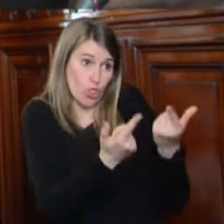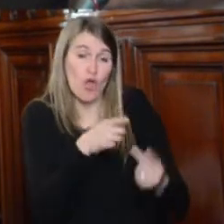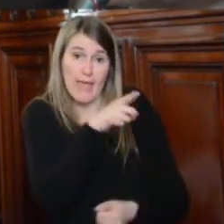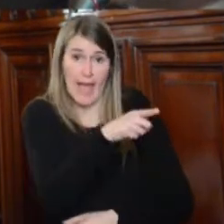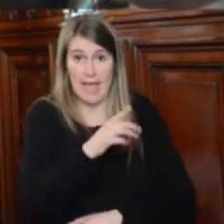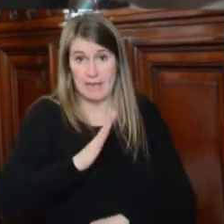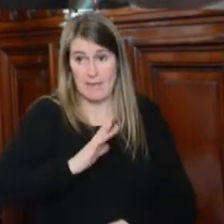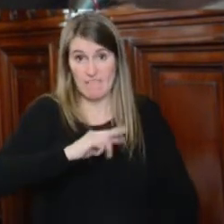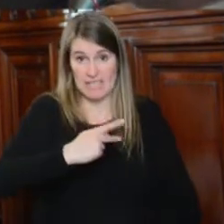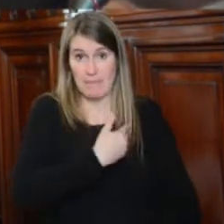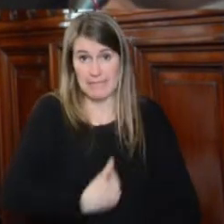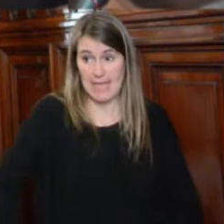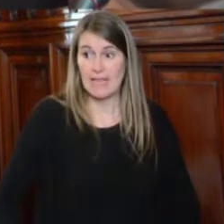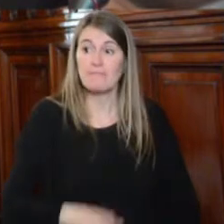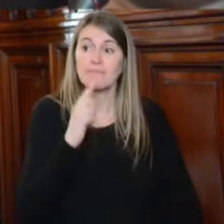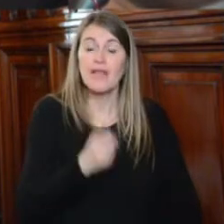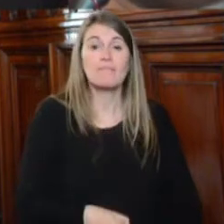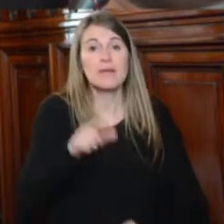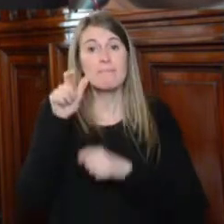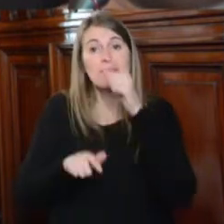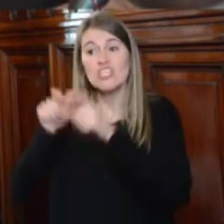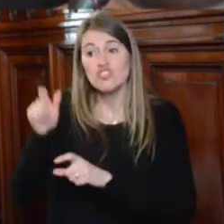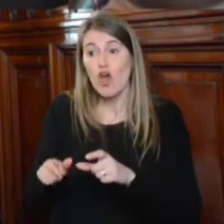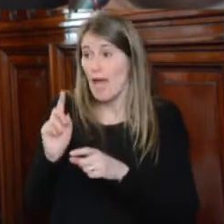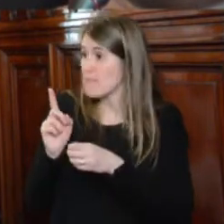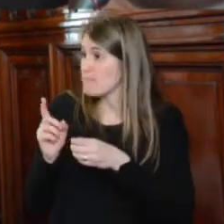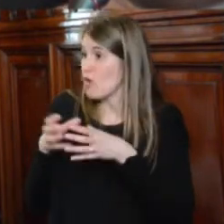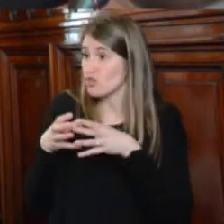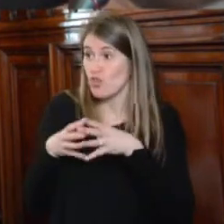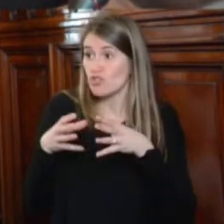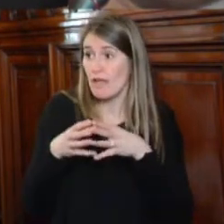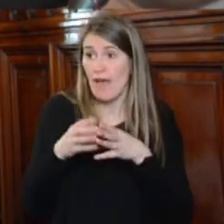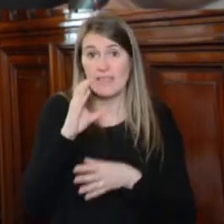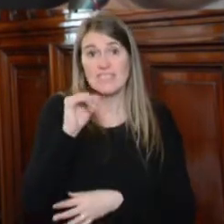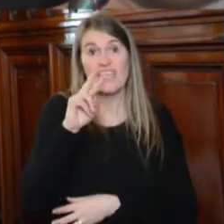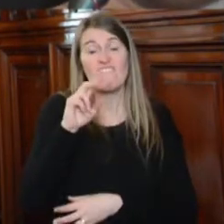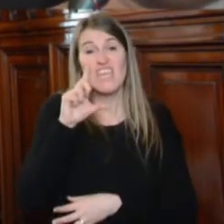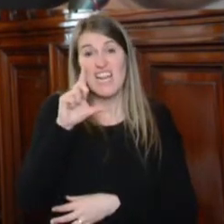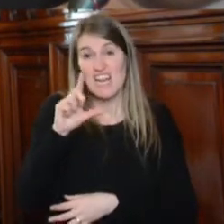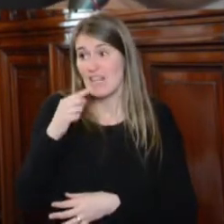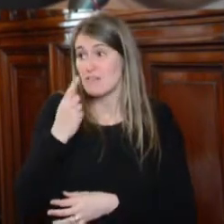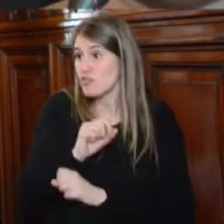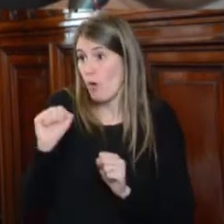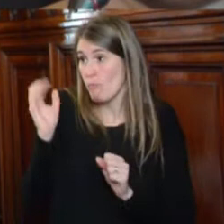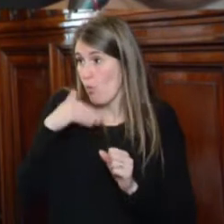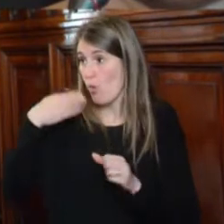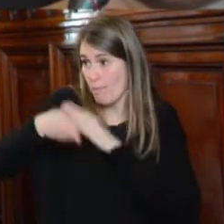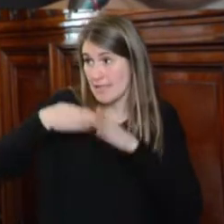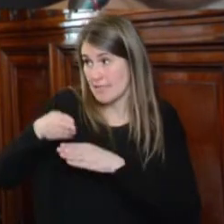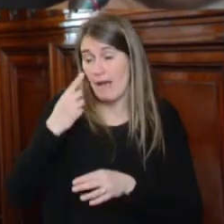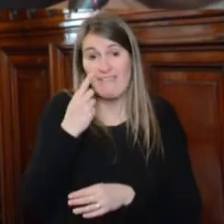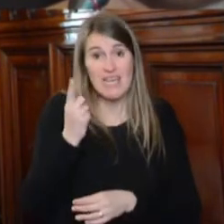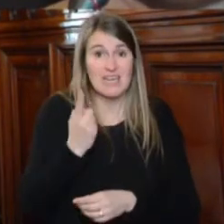Y a los integrantes de la civil que no han podido participar. Y la verdad es que esa